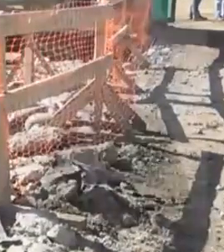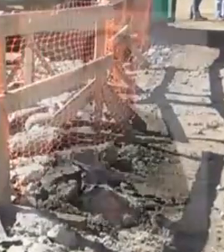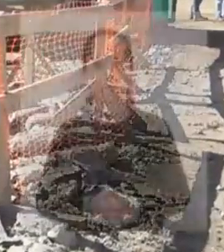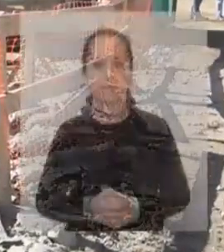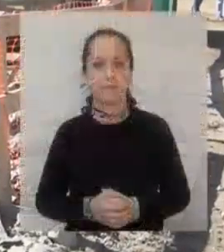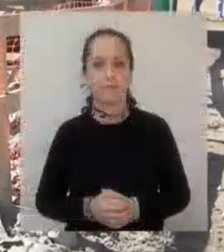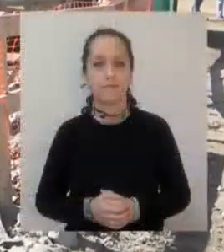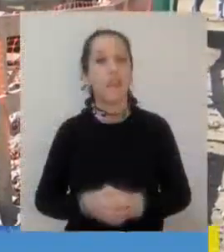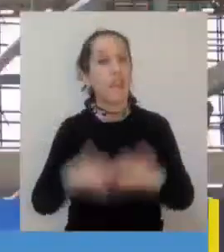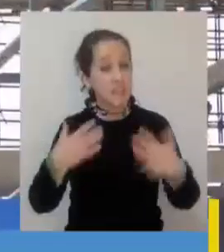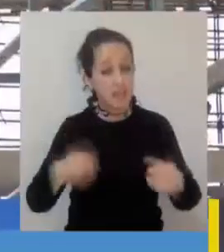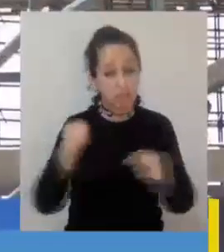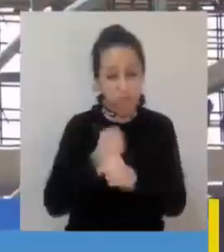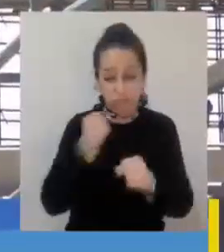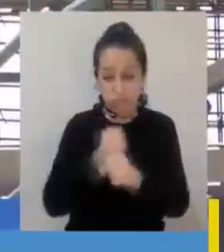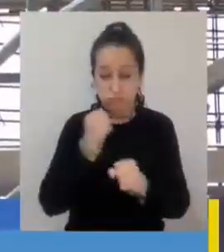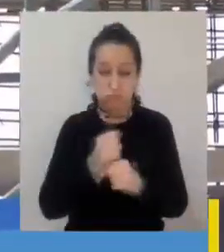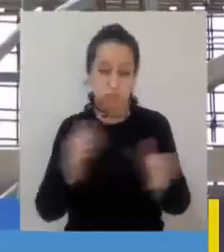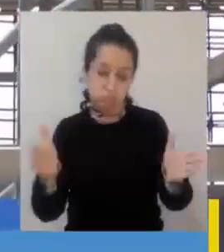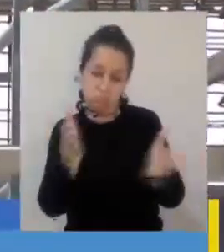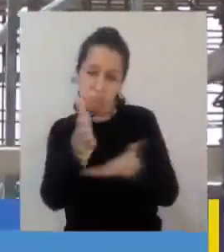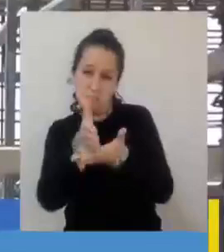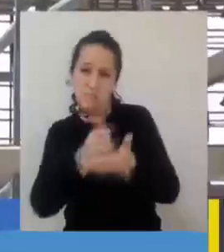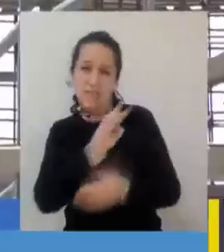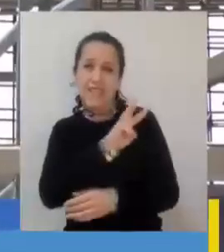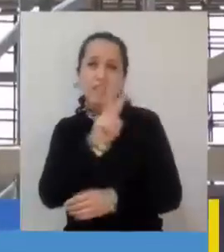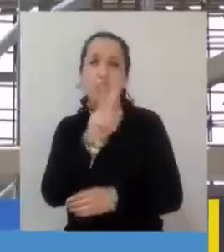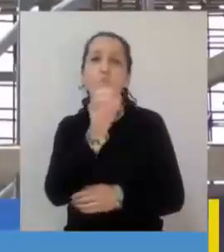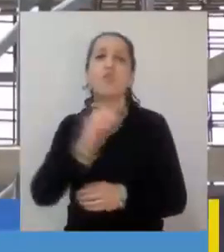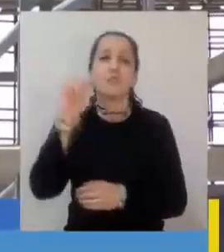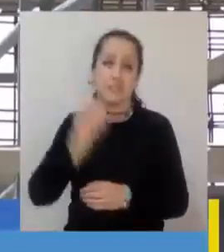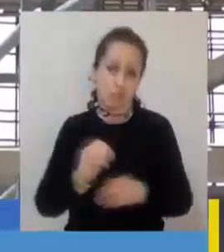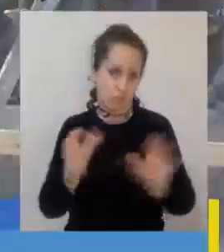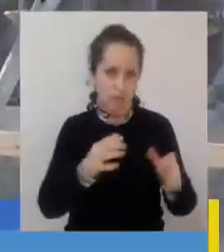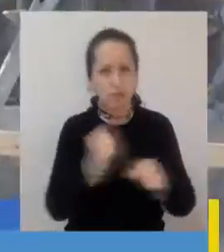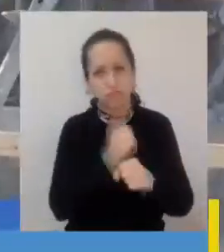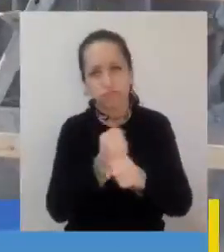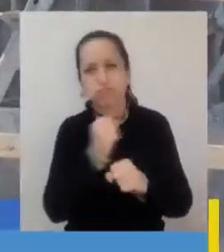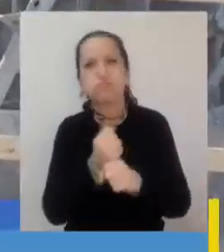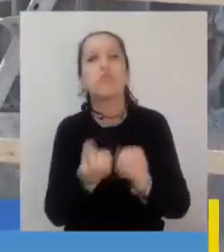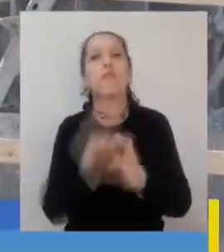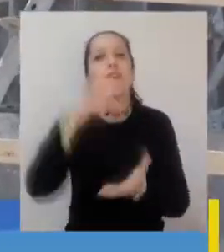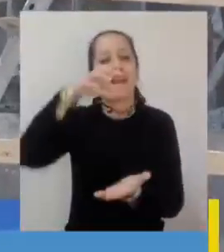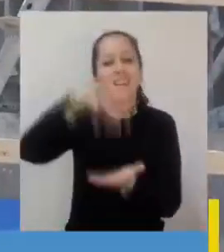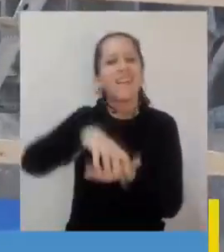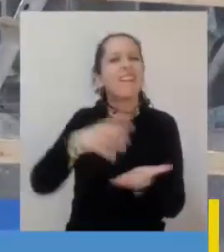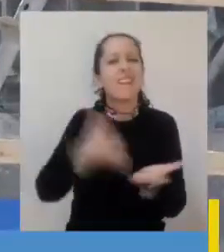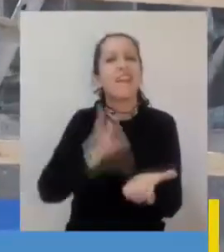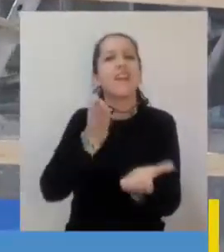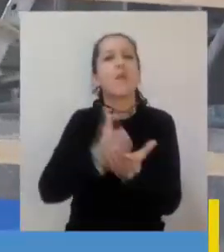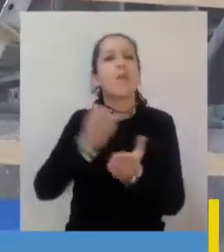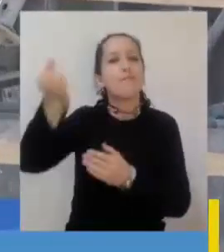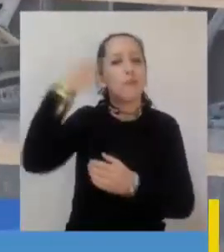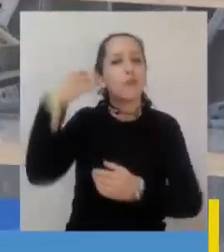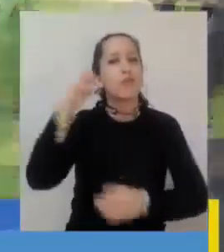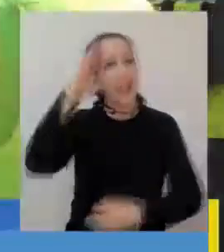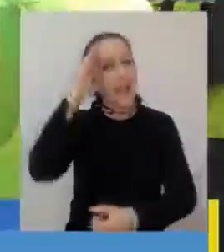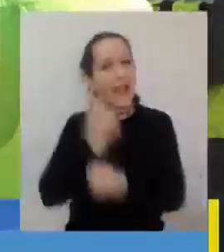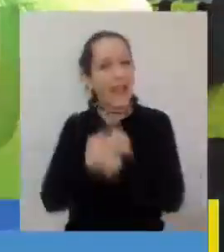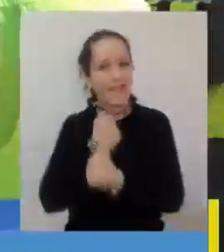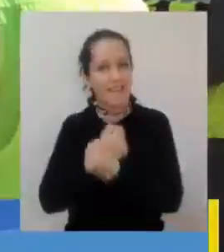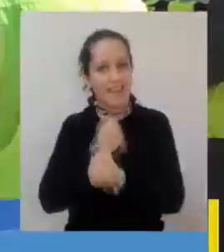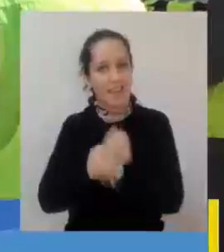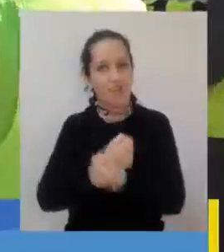Un 32% de avance llevan las obras de reposición de lo que será la nueva Escuela de Formación de Carabineros Grupo Concepción.